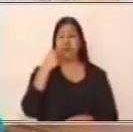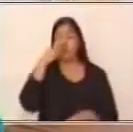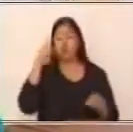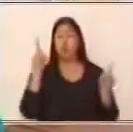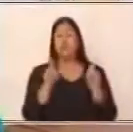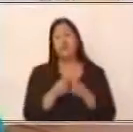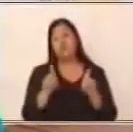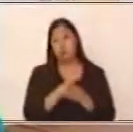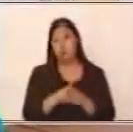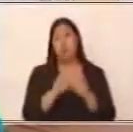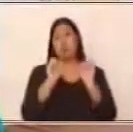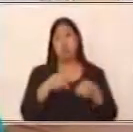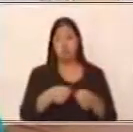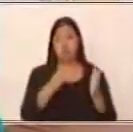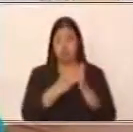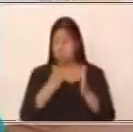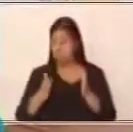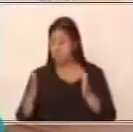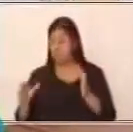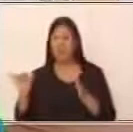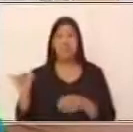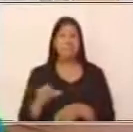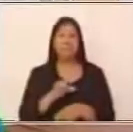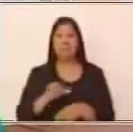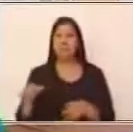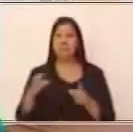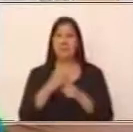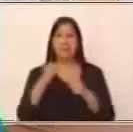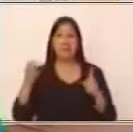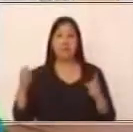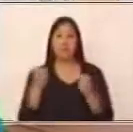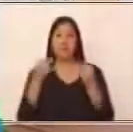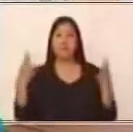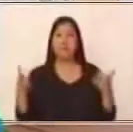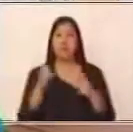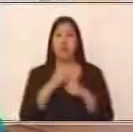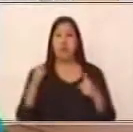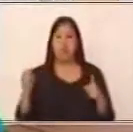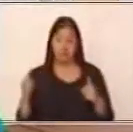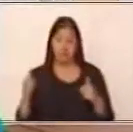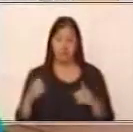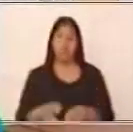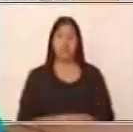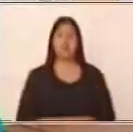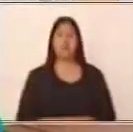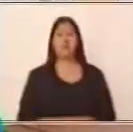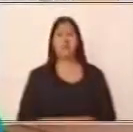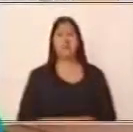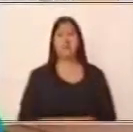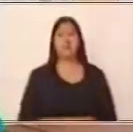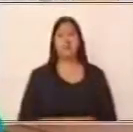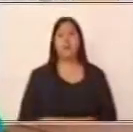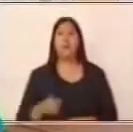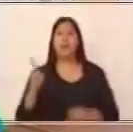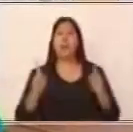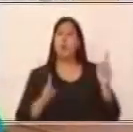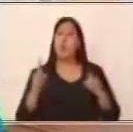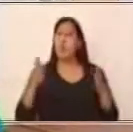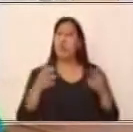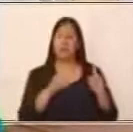de oraciones o de tipos que en las conjunciones. Los tipos de oraciones